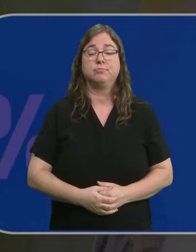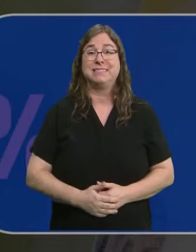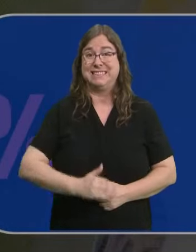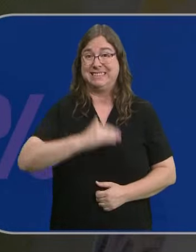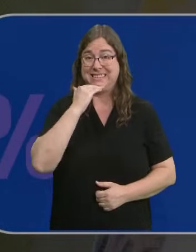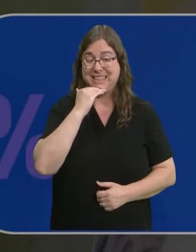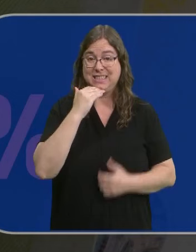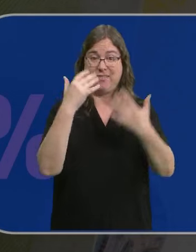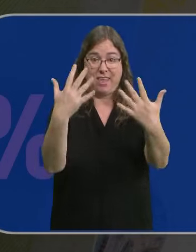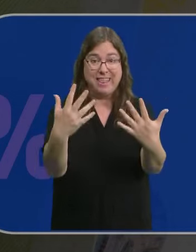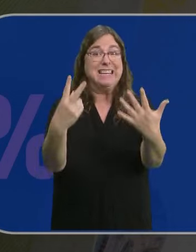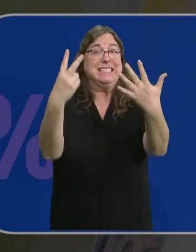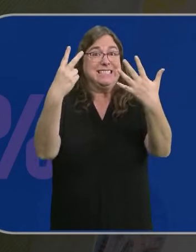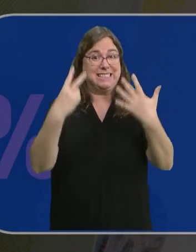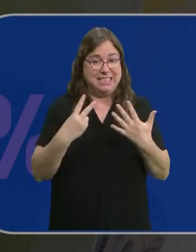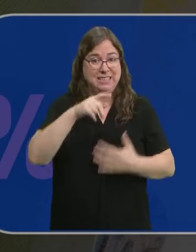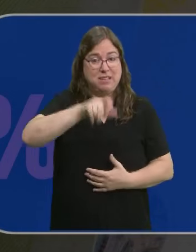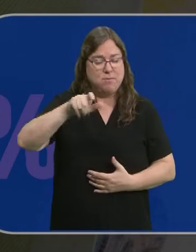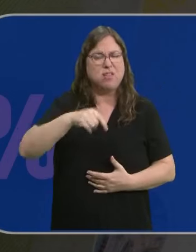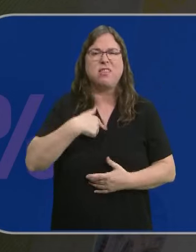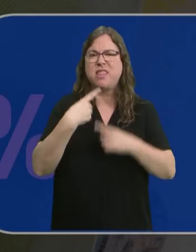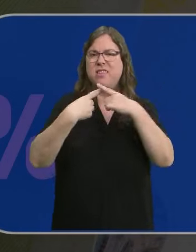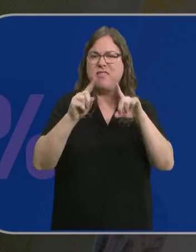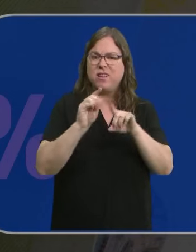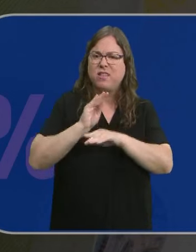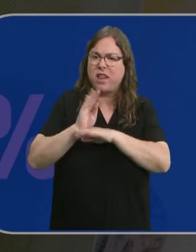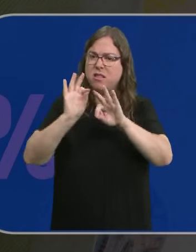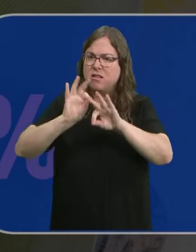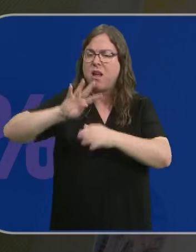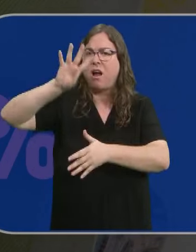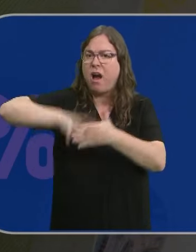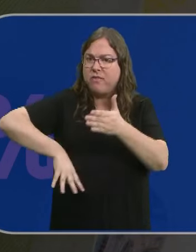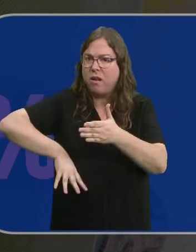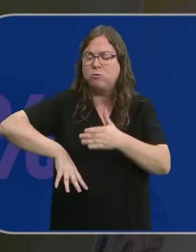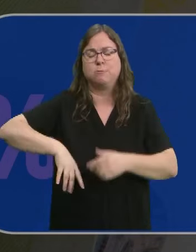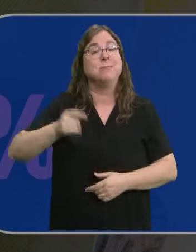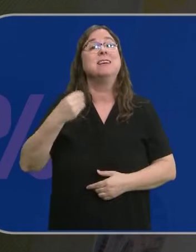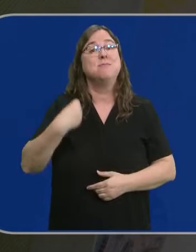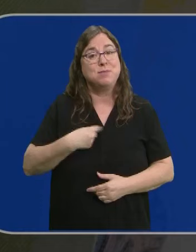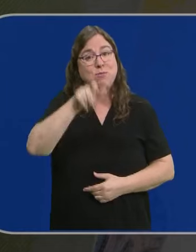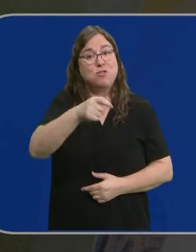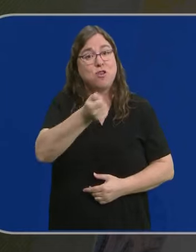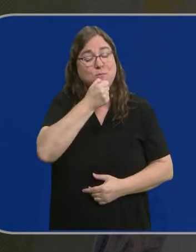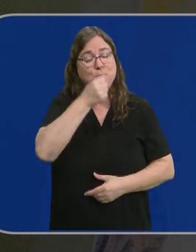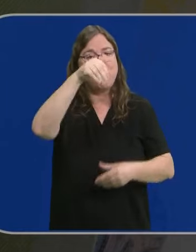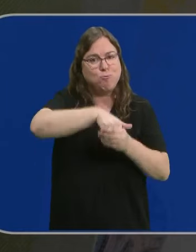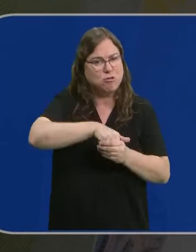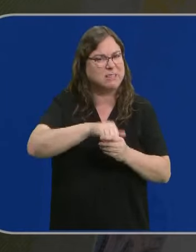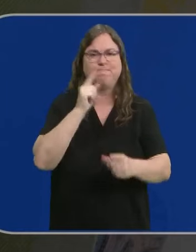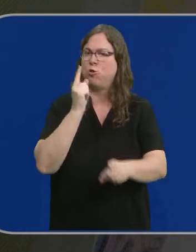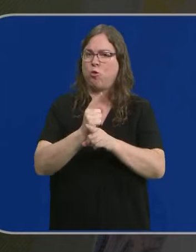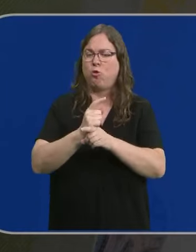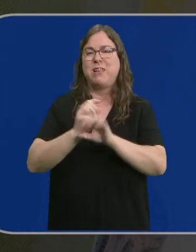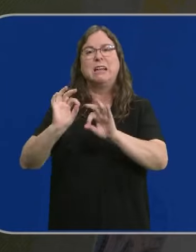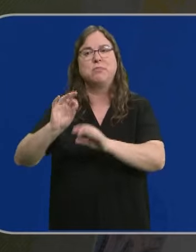Casi siete de cada diez españoles rechazan una financiación diferenciada para Cataluña y entre ellos también están los votantes del PSOE. Según un sondeo de